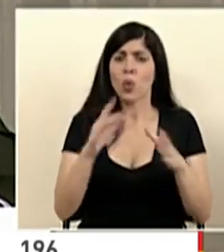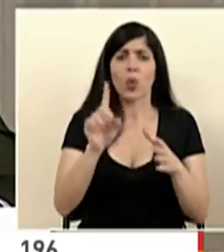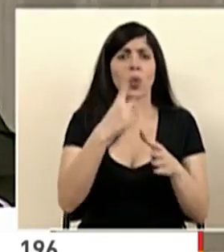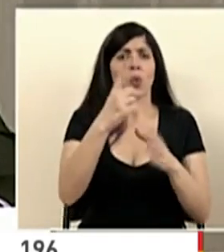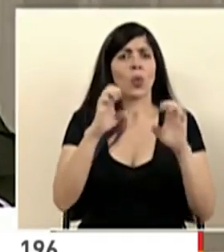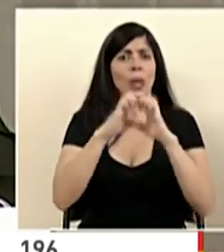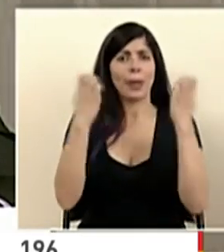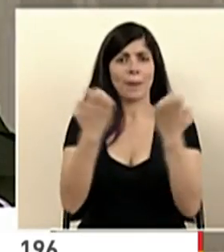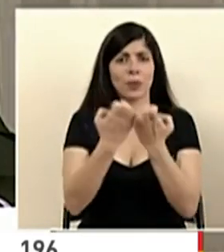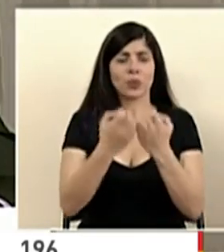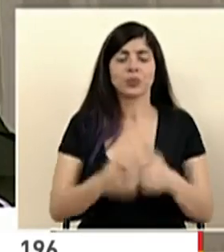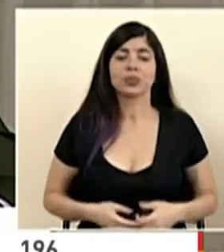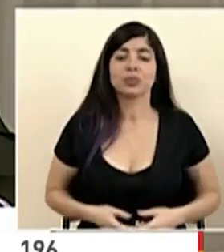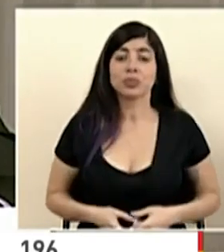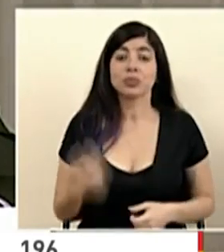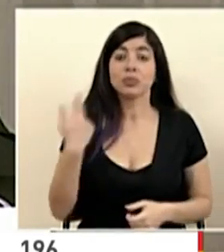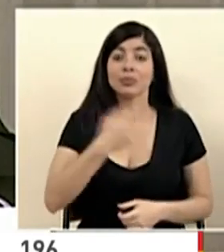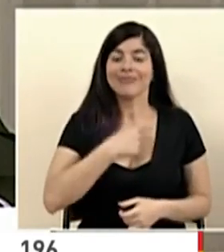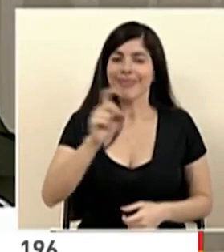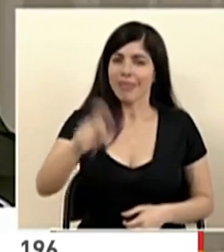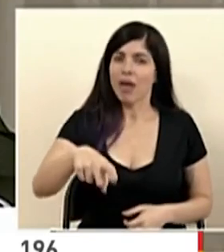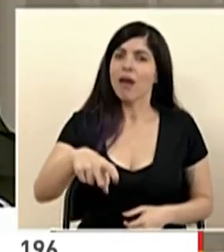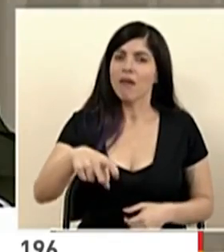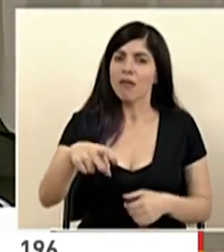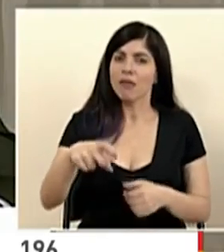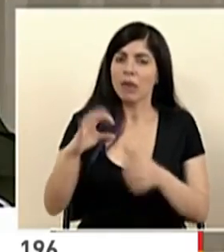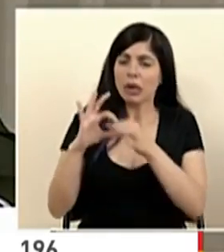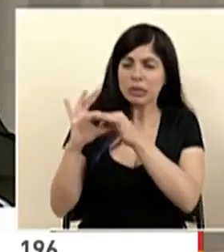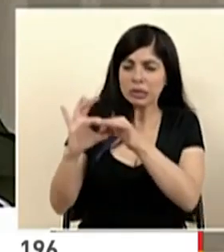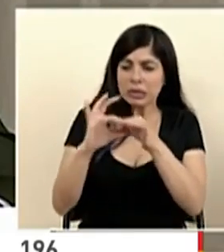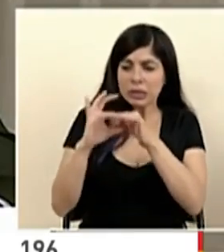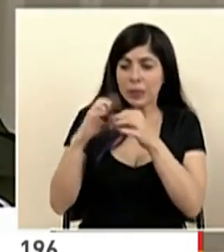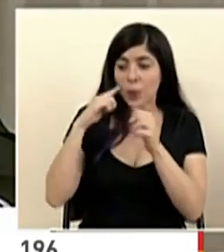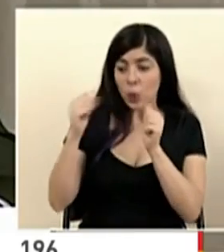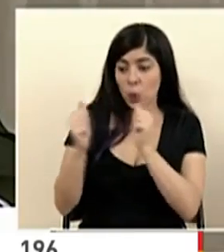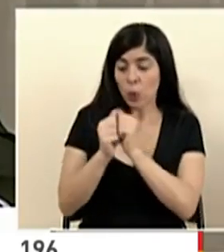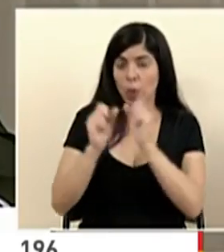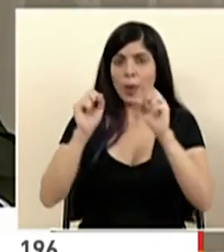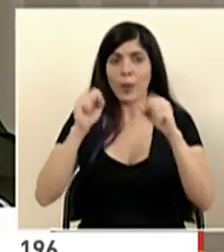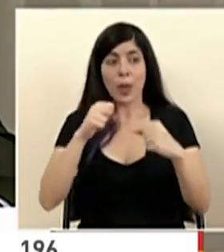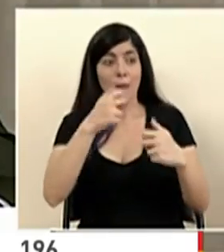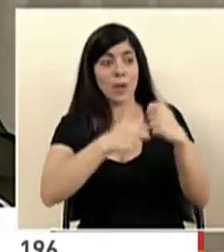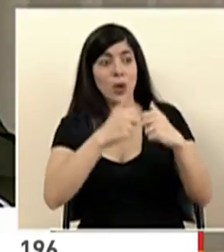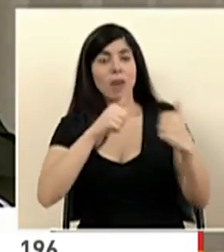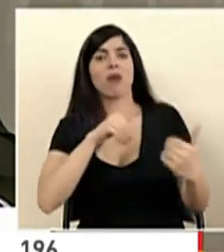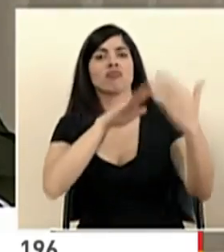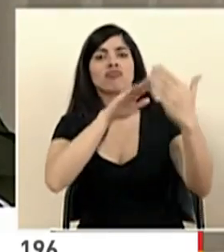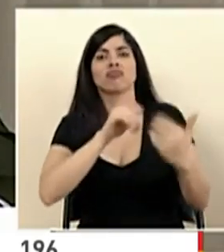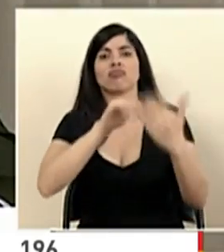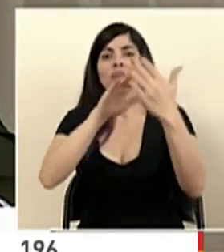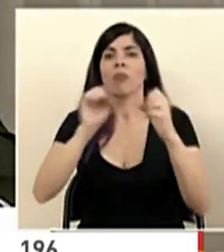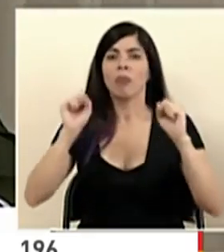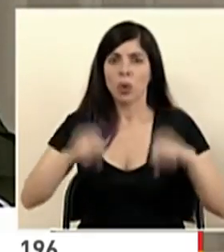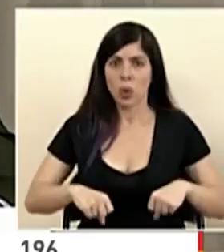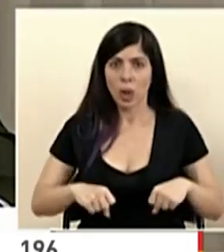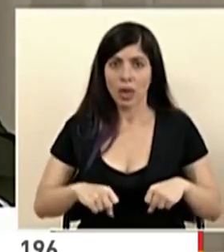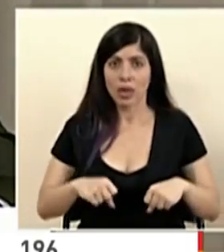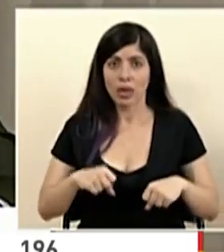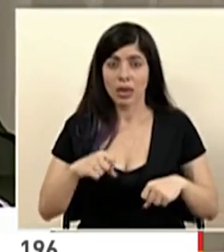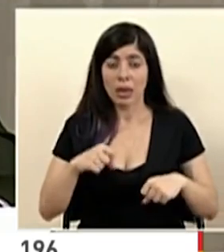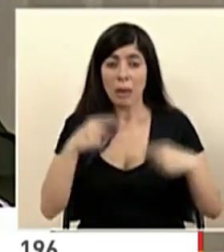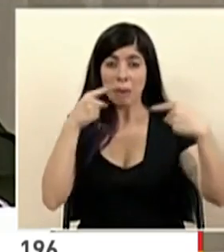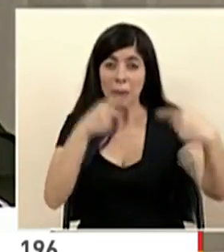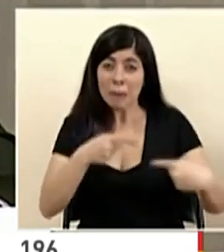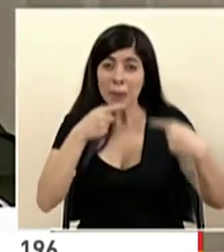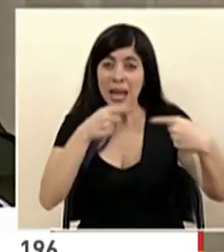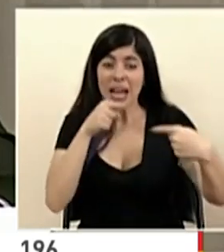Nosotros tenemos que unirnos para afrontar unidos los problemas. La pelea es